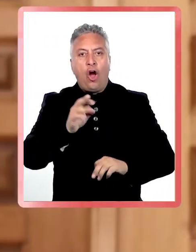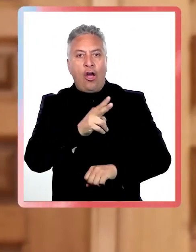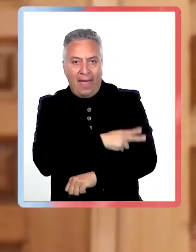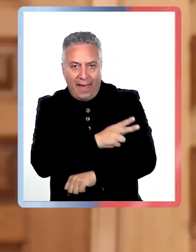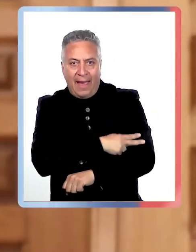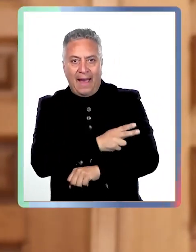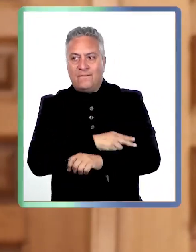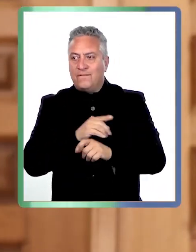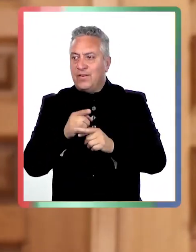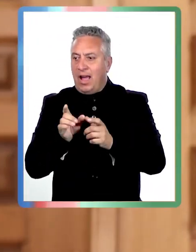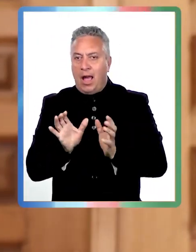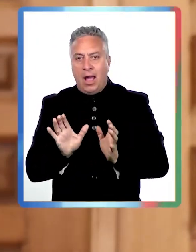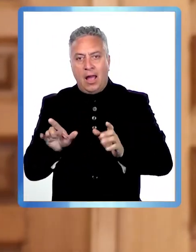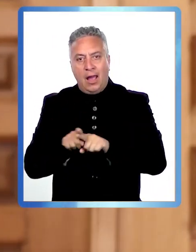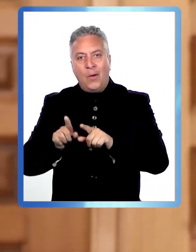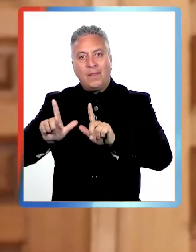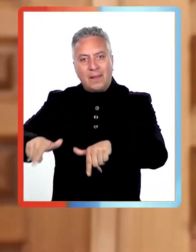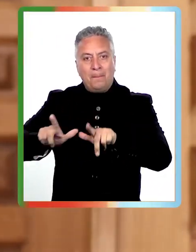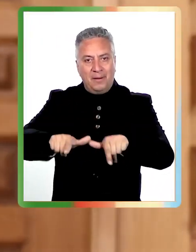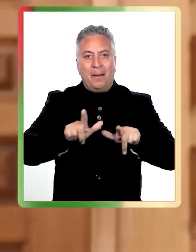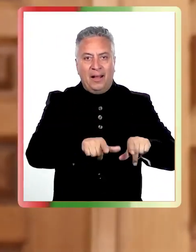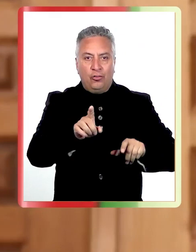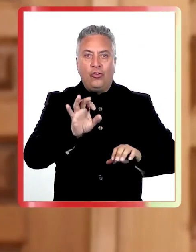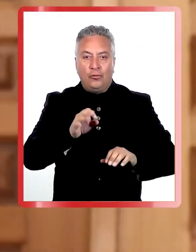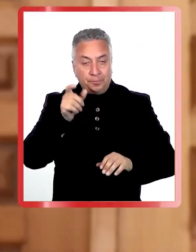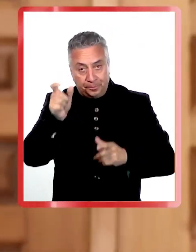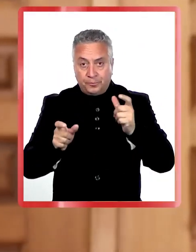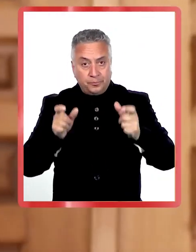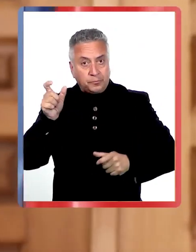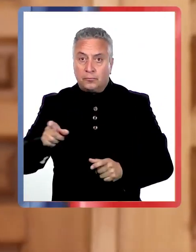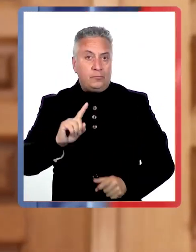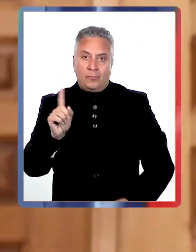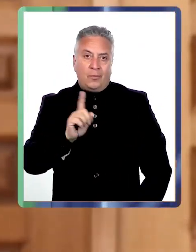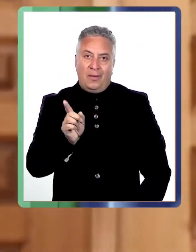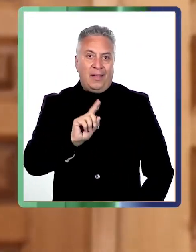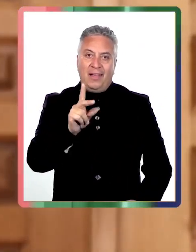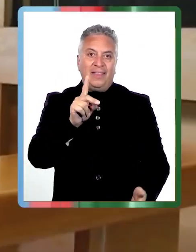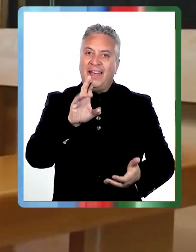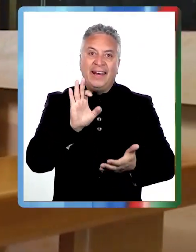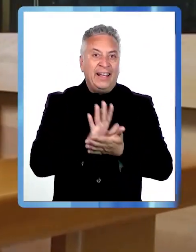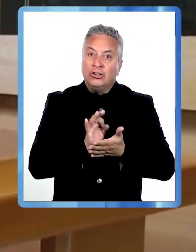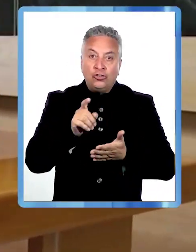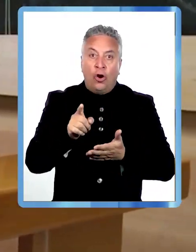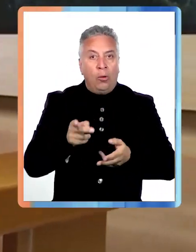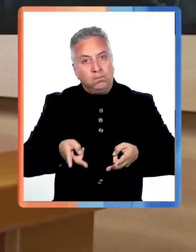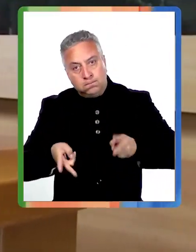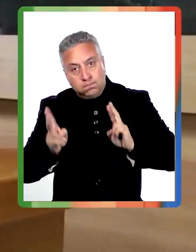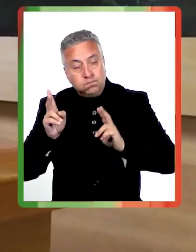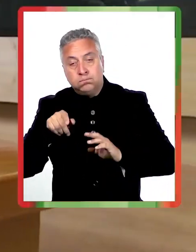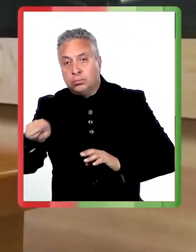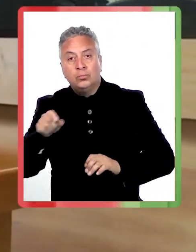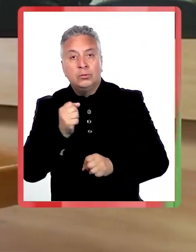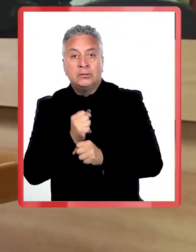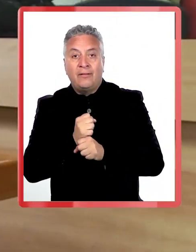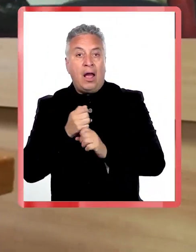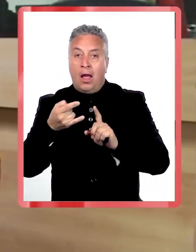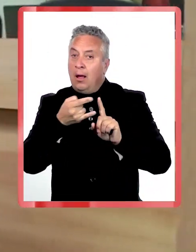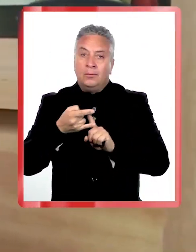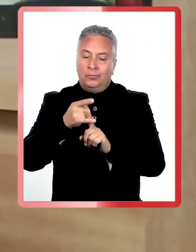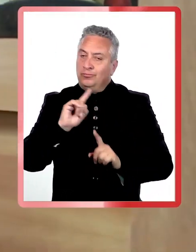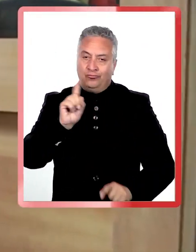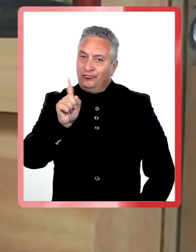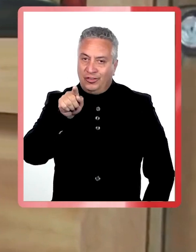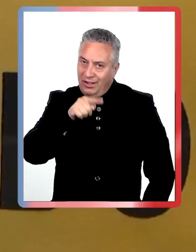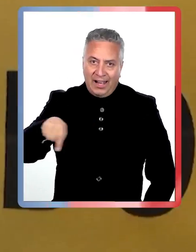jefatura no tienen derecho a optar a teletrabajo ordinario. sea, ellos deben ejercer sus